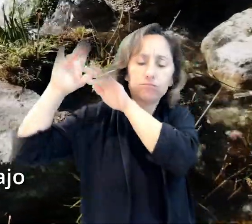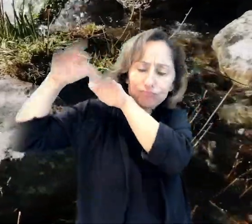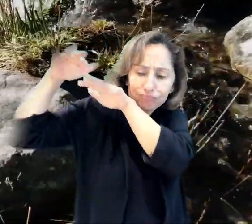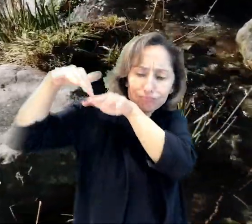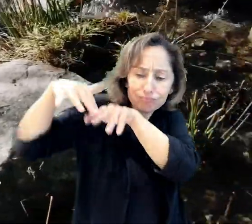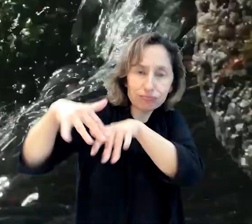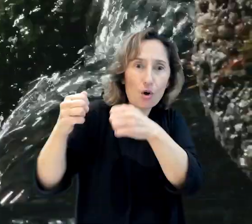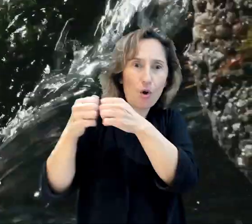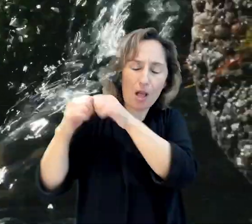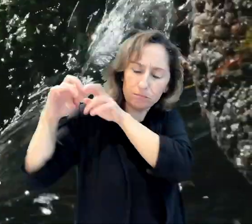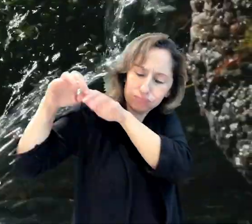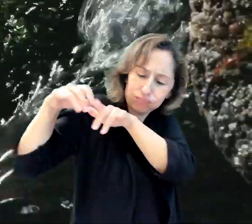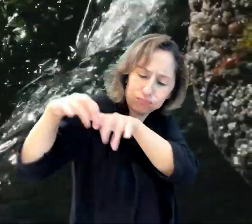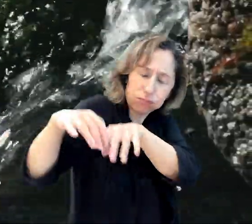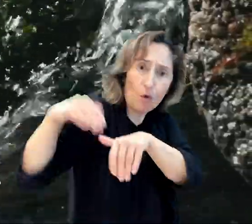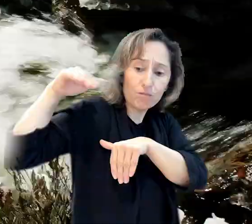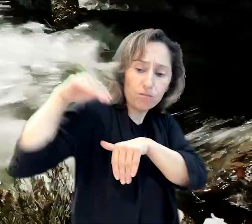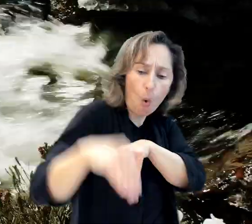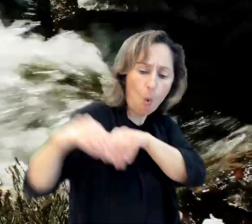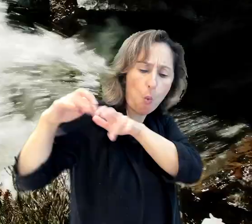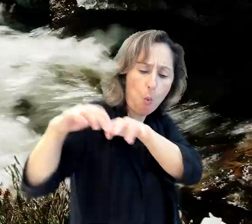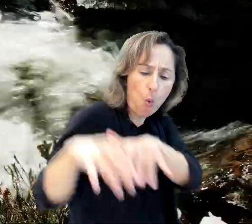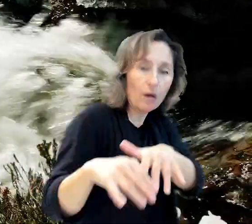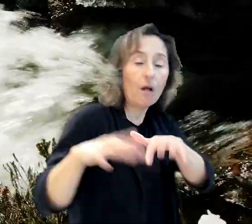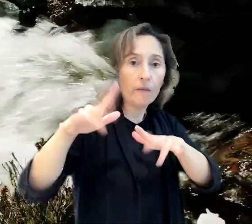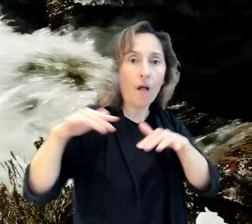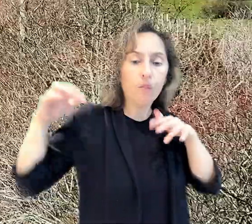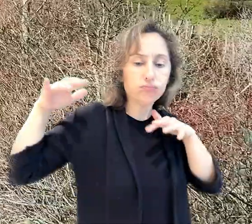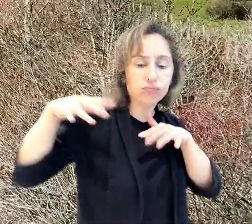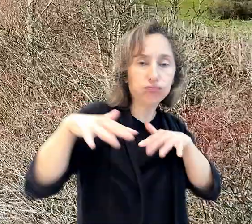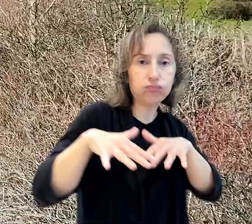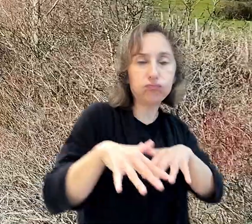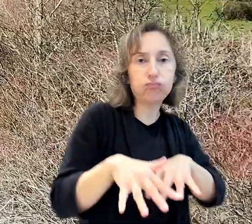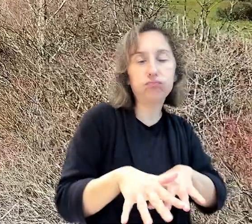río abajo y como es un tramo de fuerte pendiente, todo va viniendo.